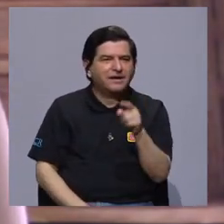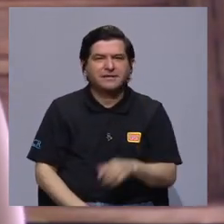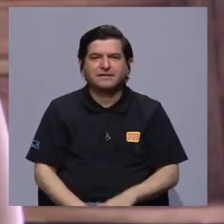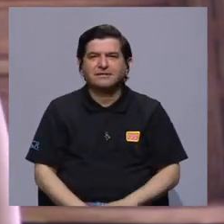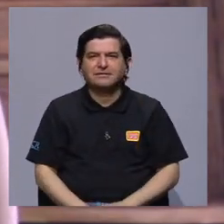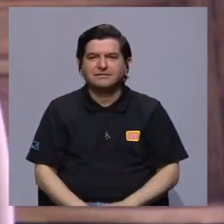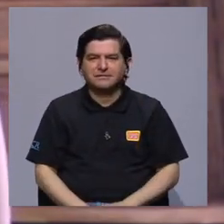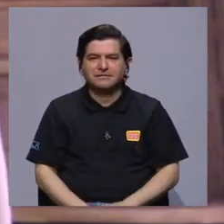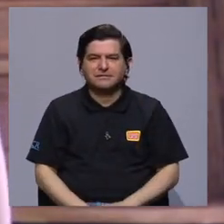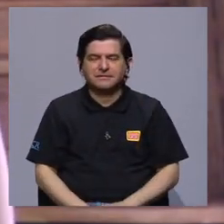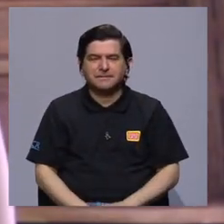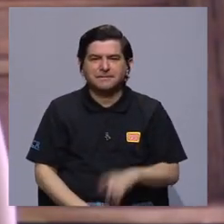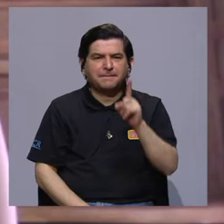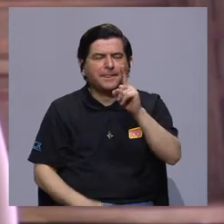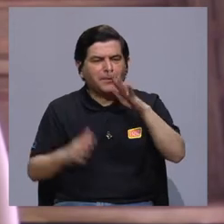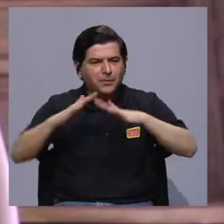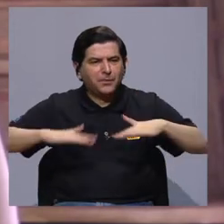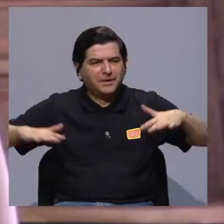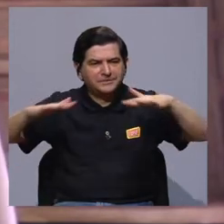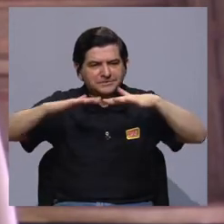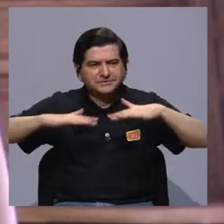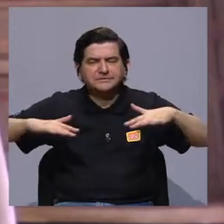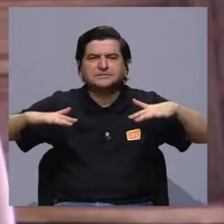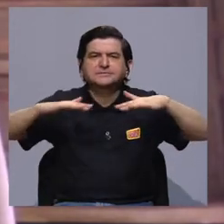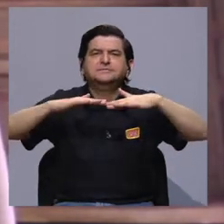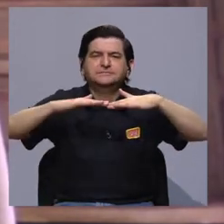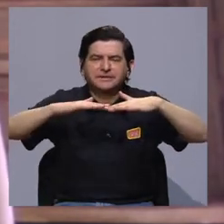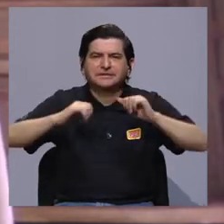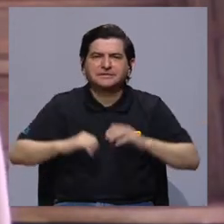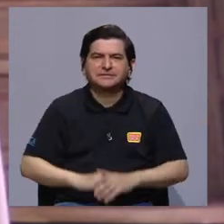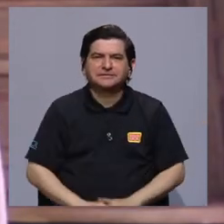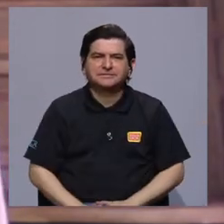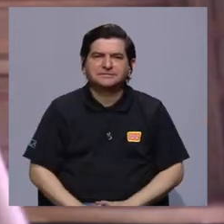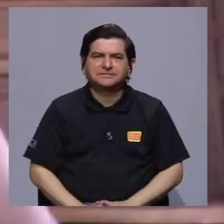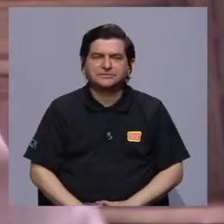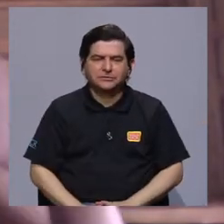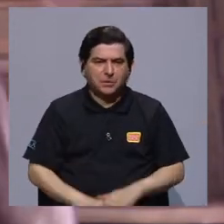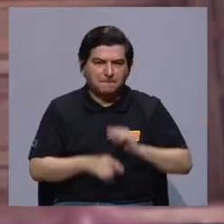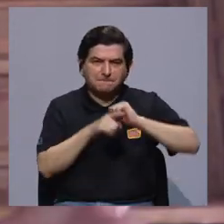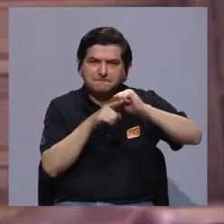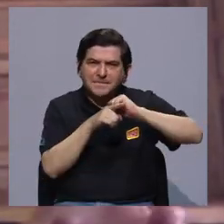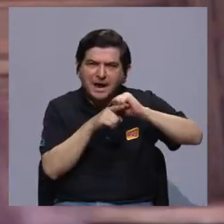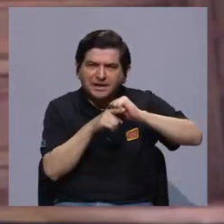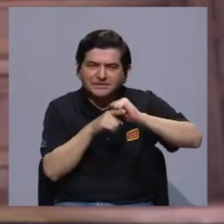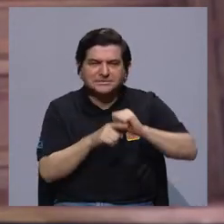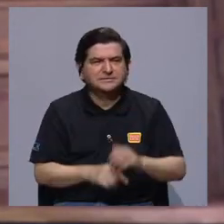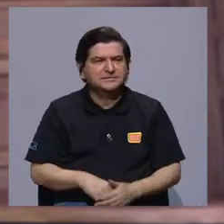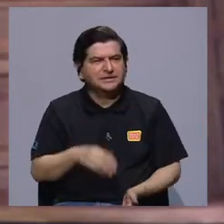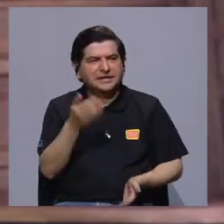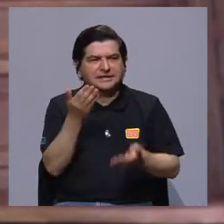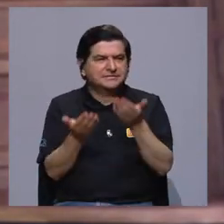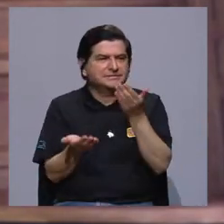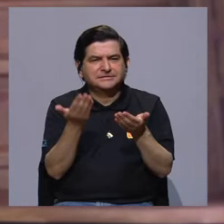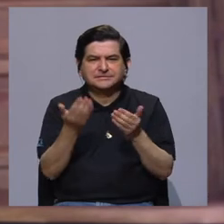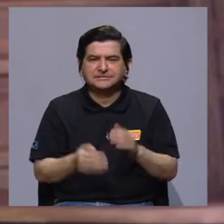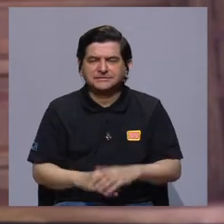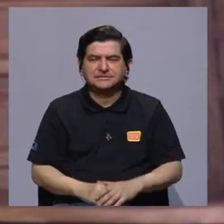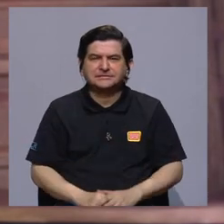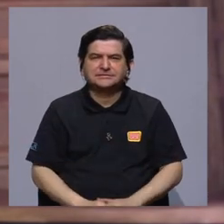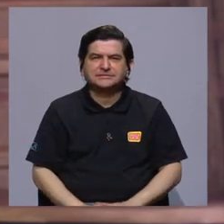espacios donde, digamos, practican ciertas,